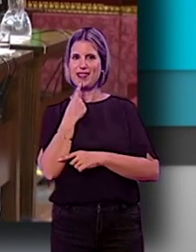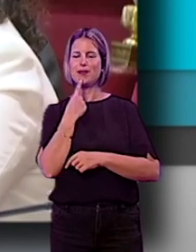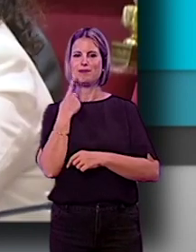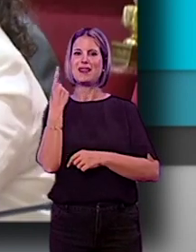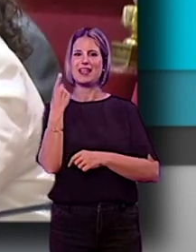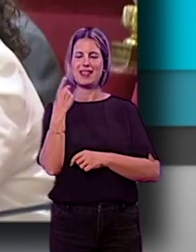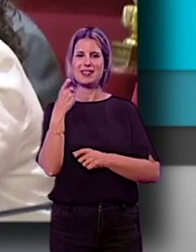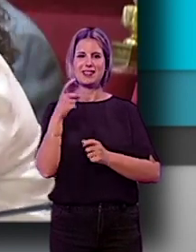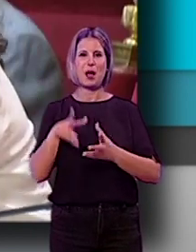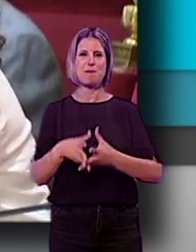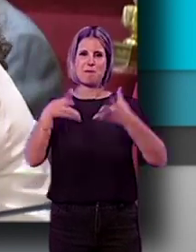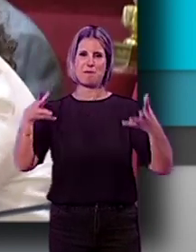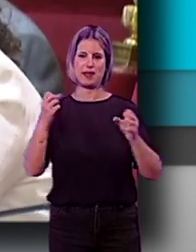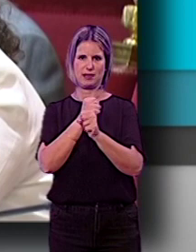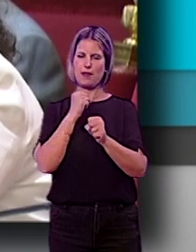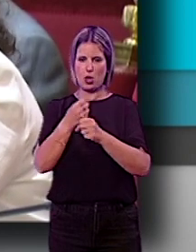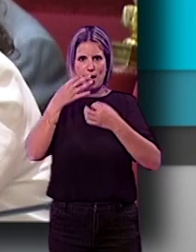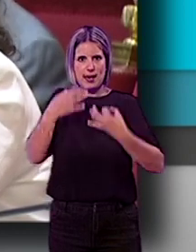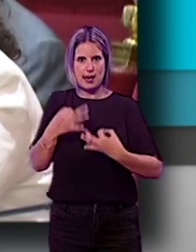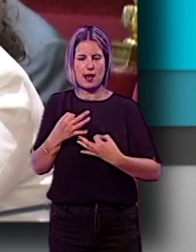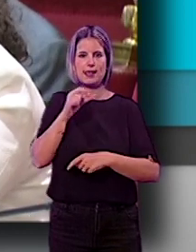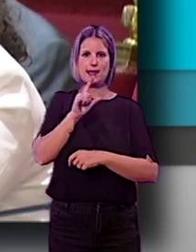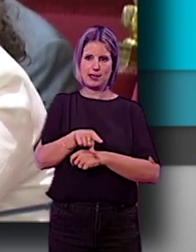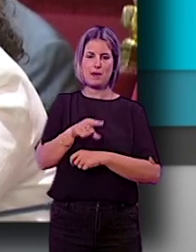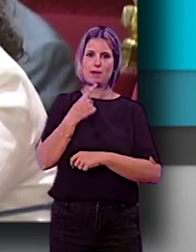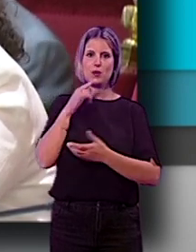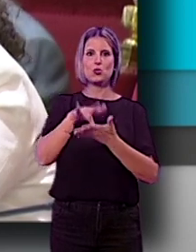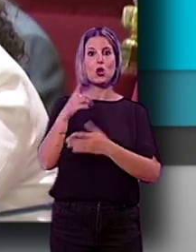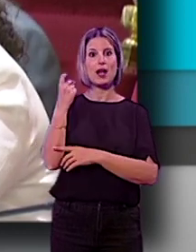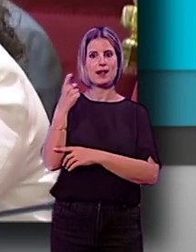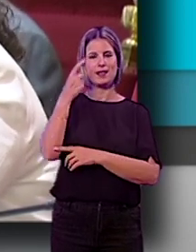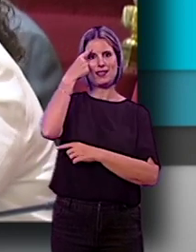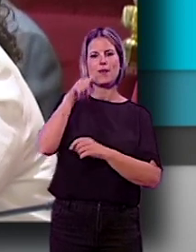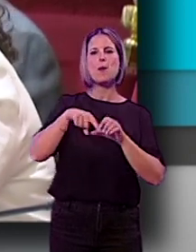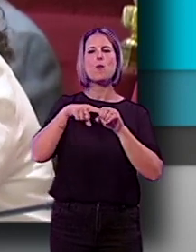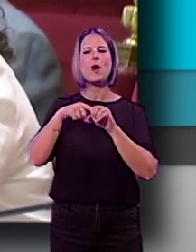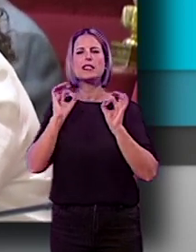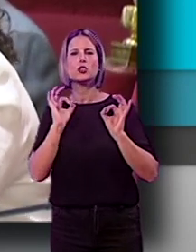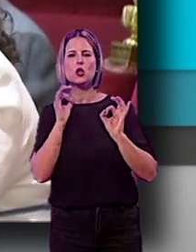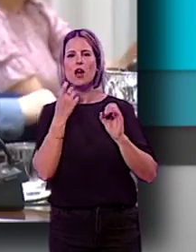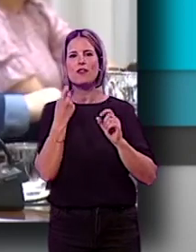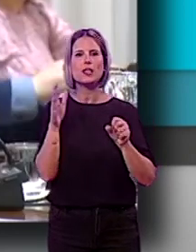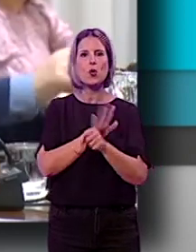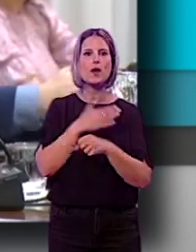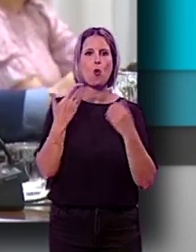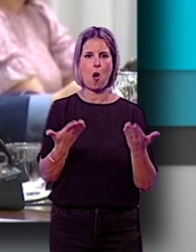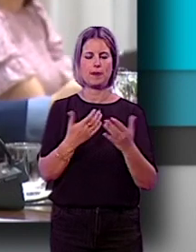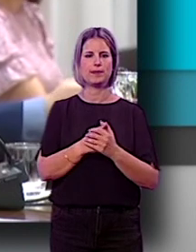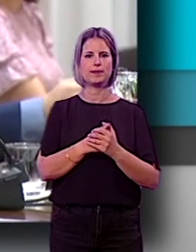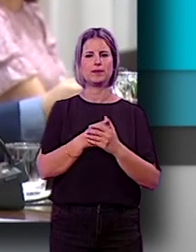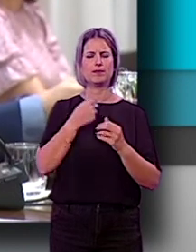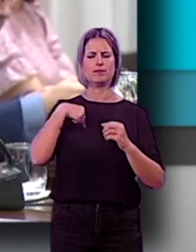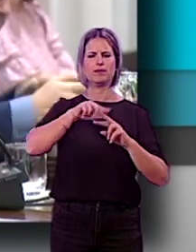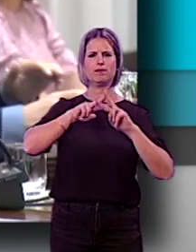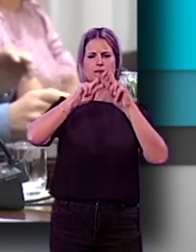que la necesidad de ampliación de la plantilla es un hecho, pero también se hace necesario conocer los puestos concretos a cubrir. Estamos